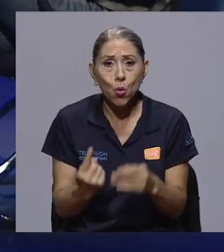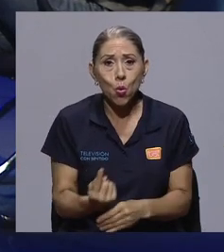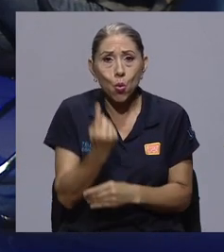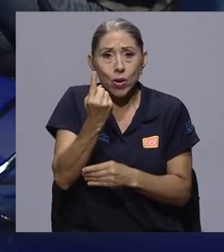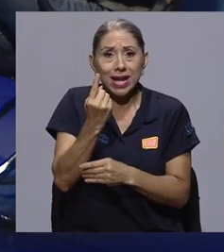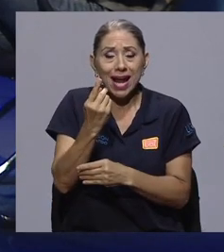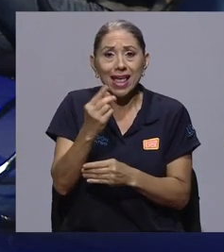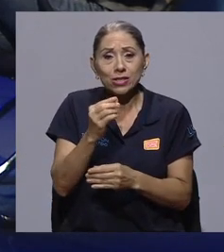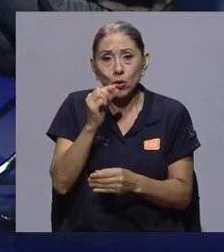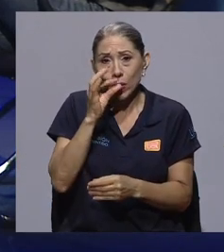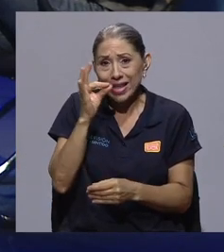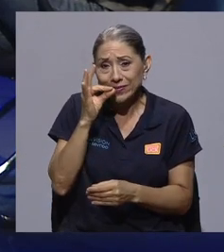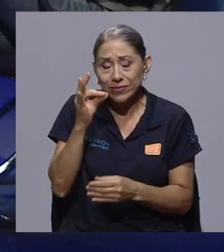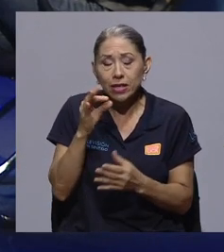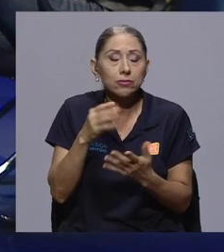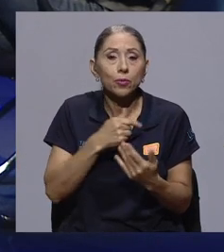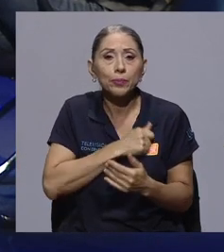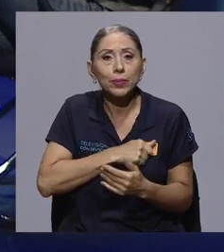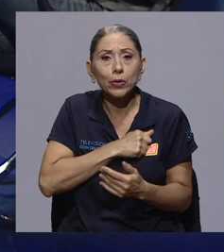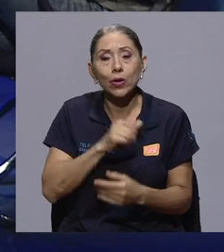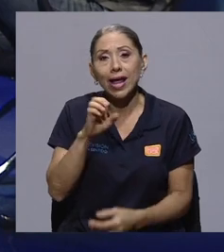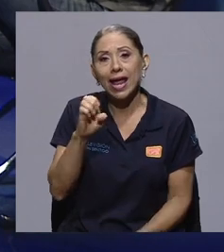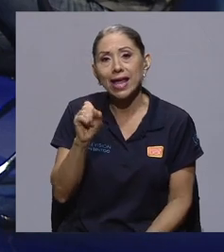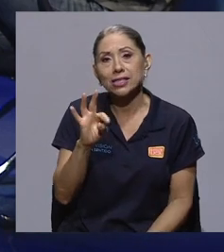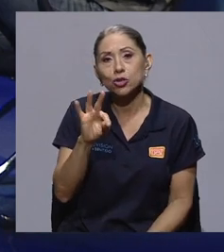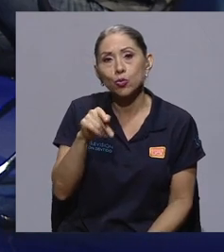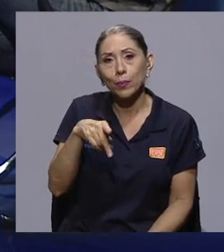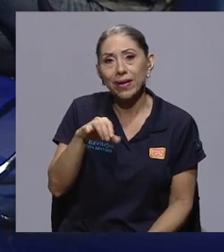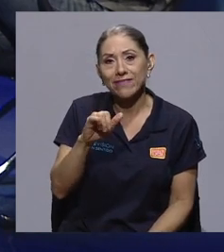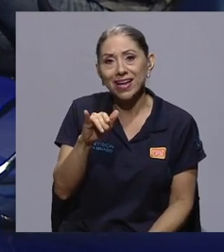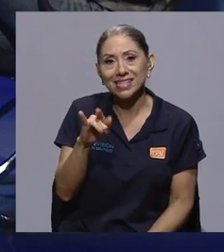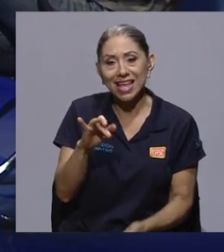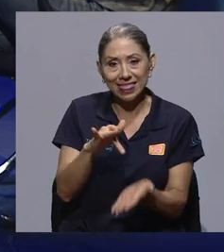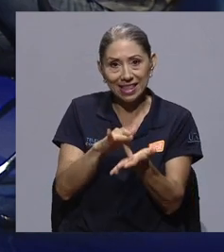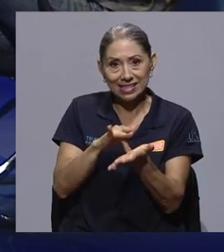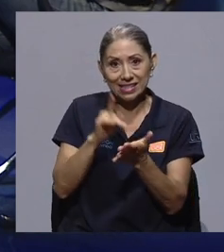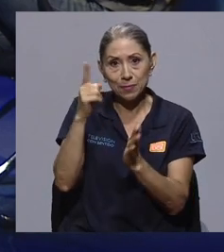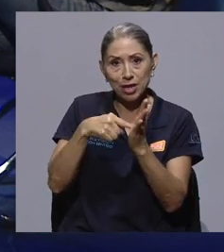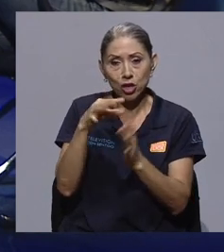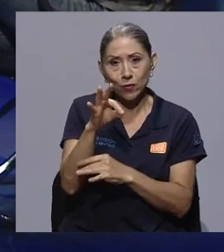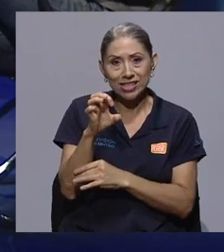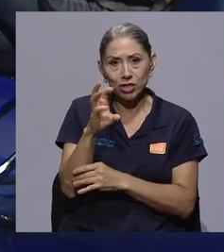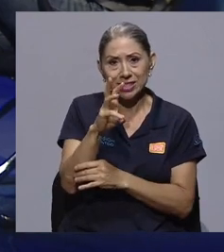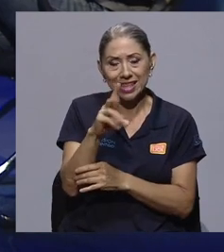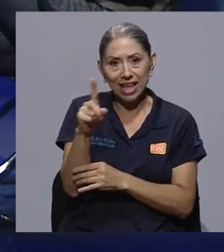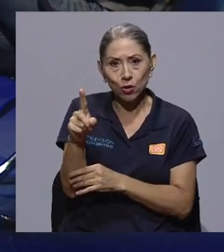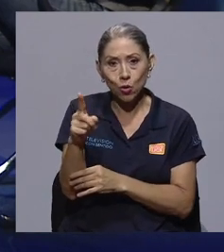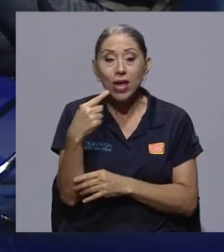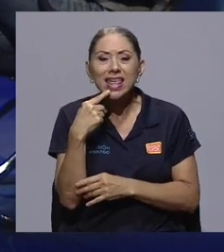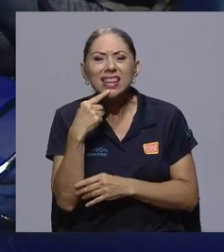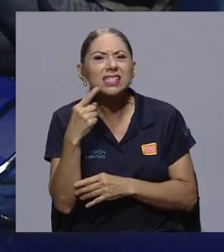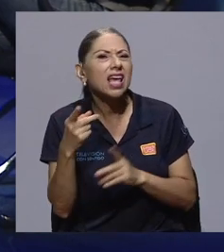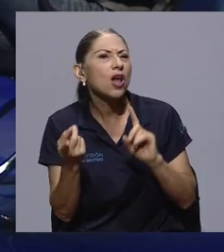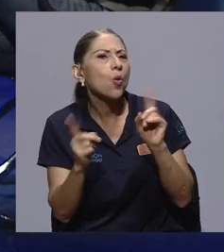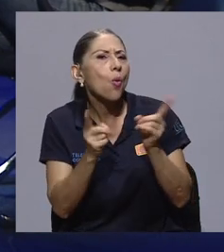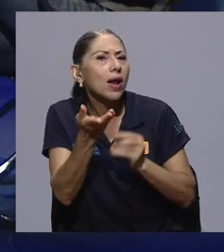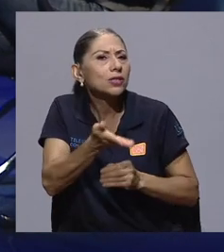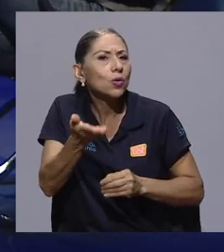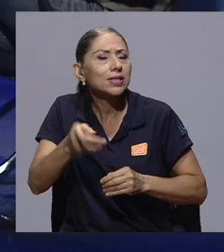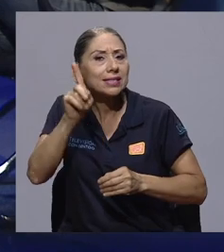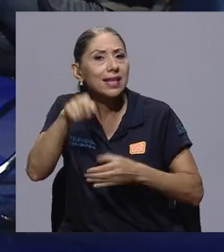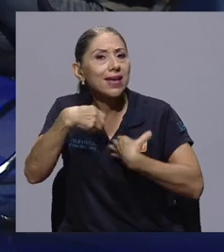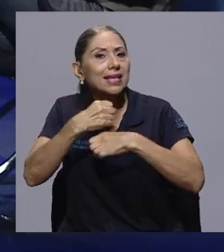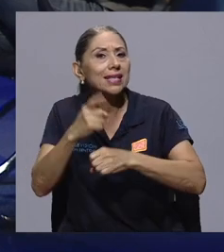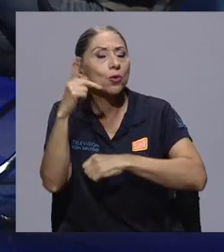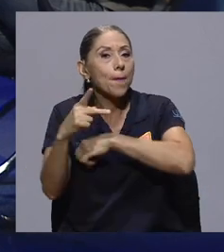Estupefacientes de 1961, se definen las prácticas o las políticas que tiene que realizar un estado para regular los